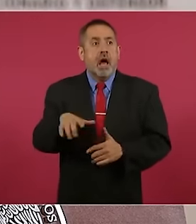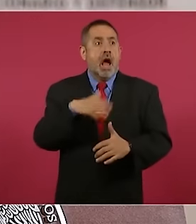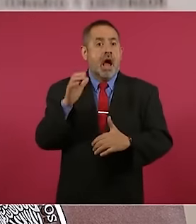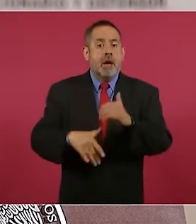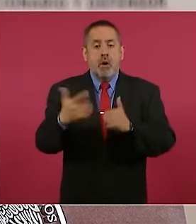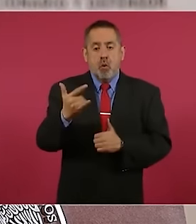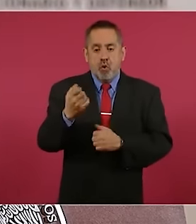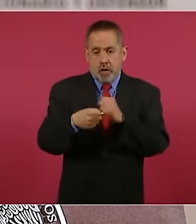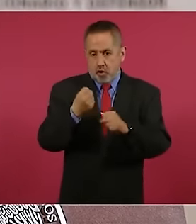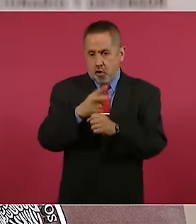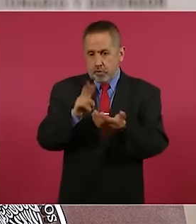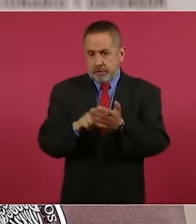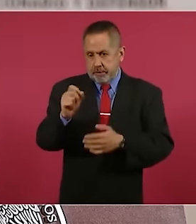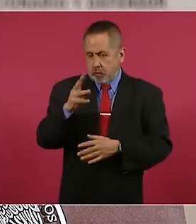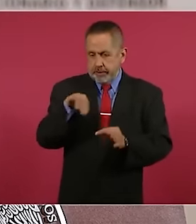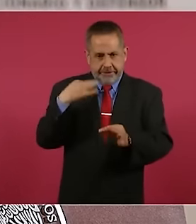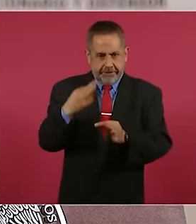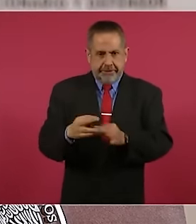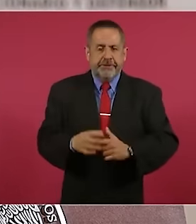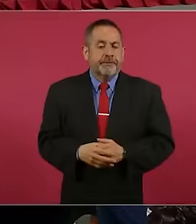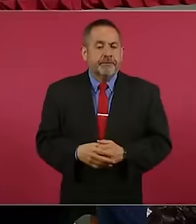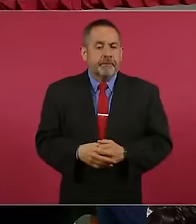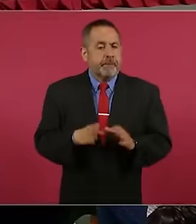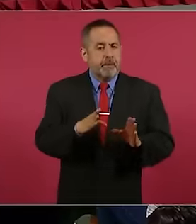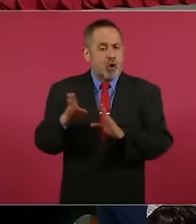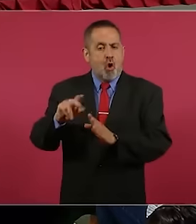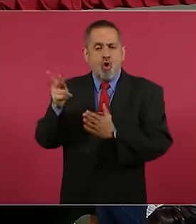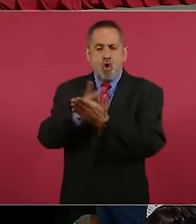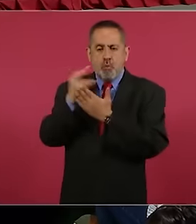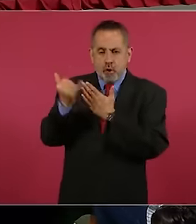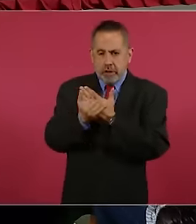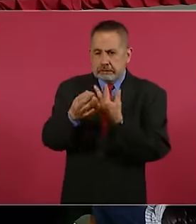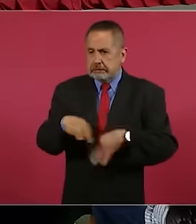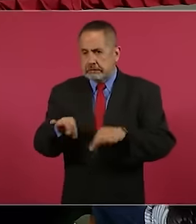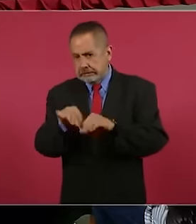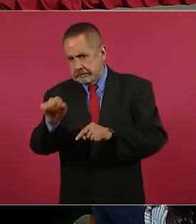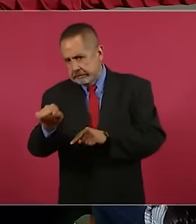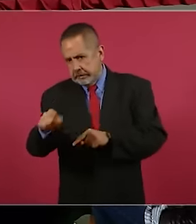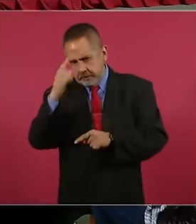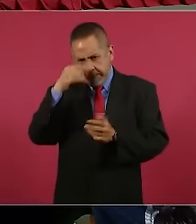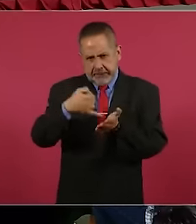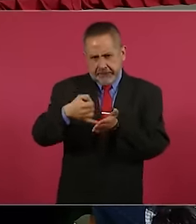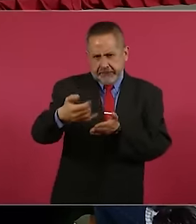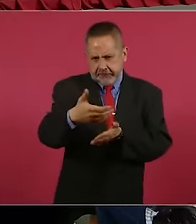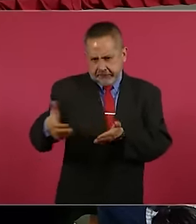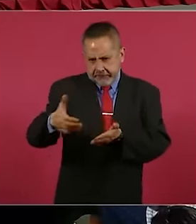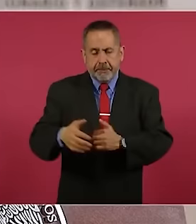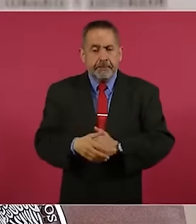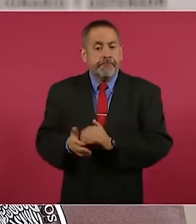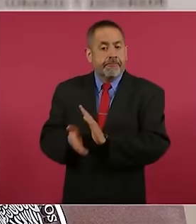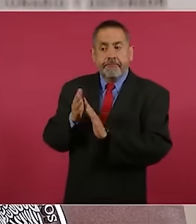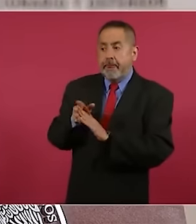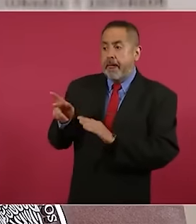julio de 2024. Otro de los proyectos agrícolas importantes, aprovechando la construcción de la